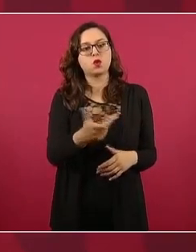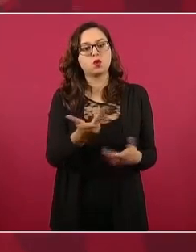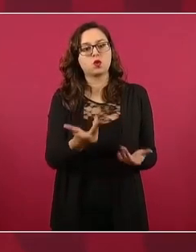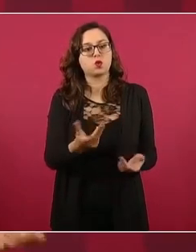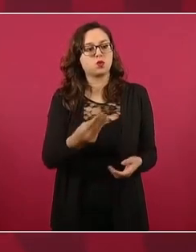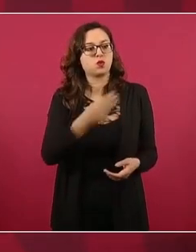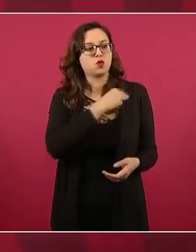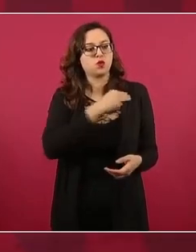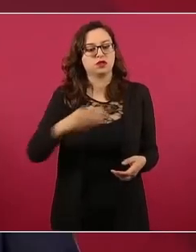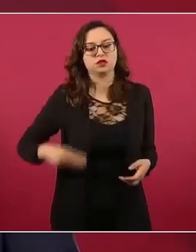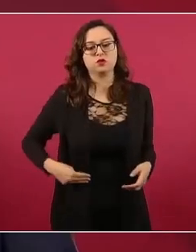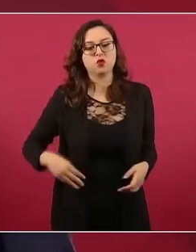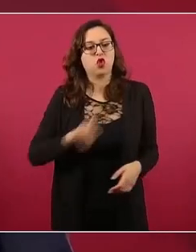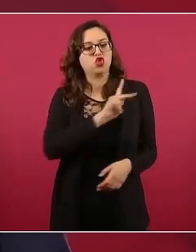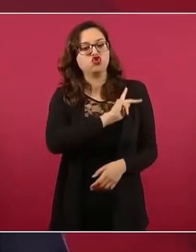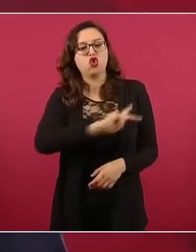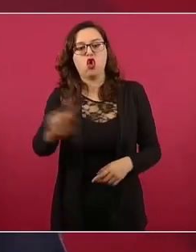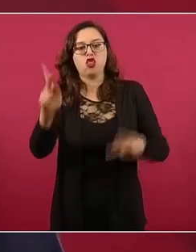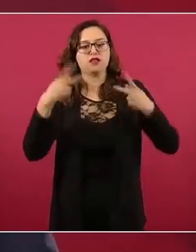de ricos.